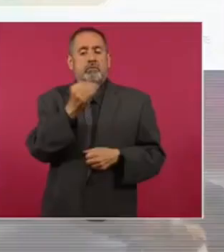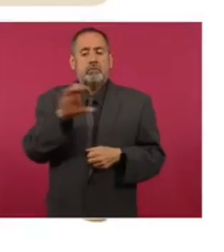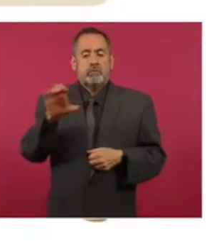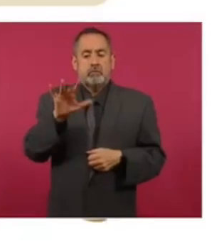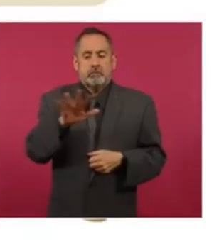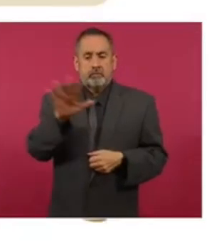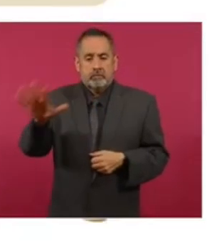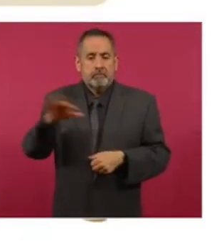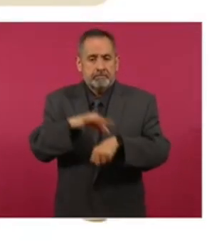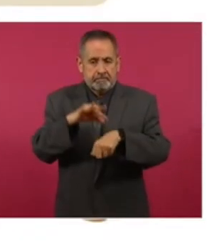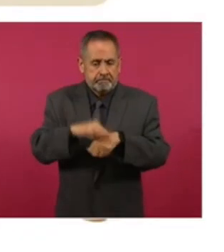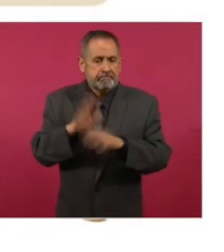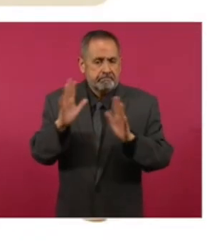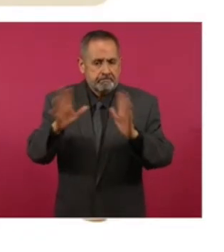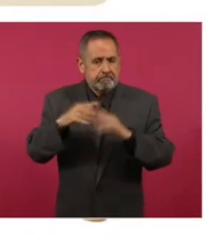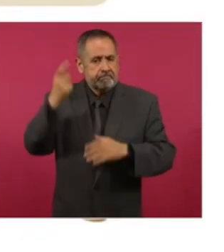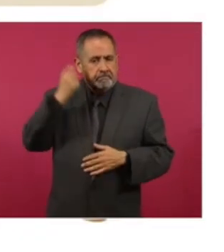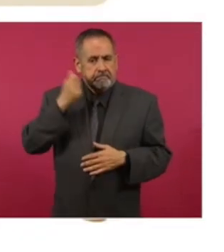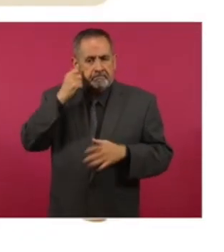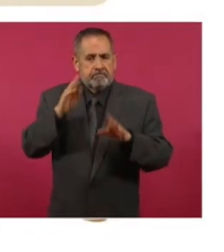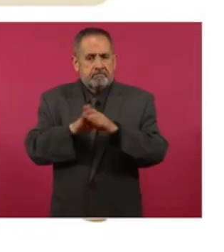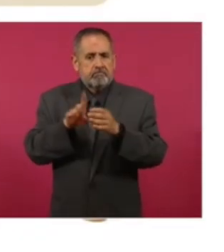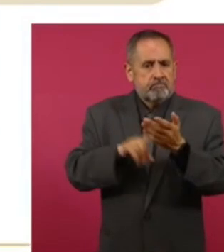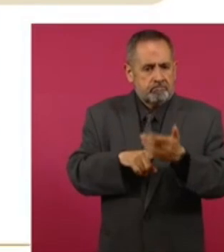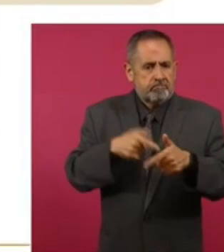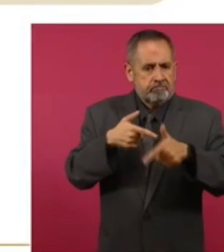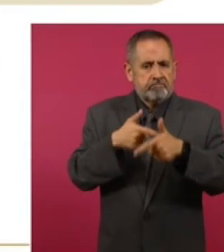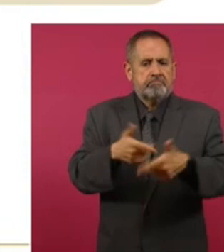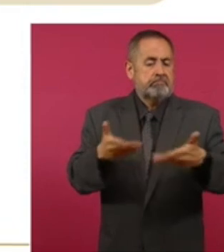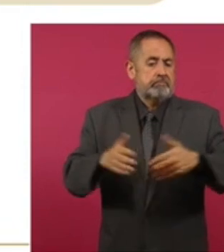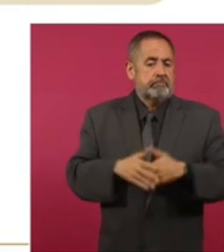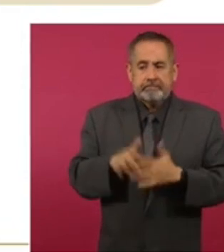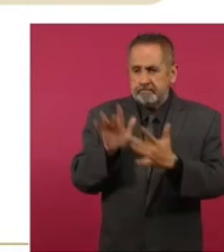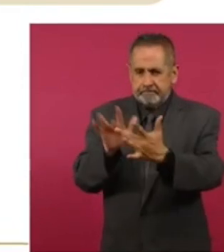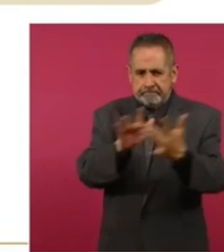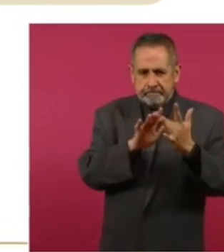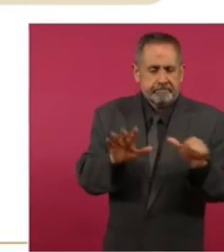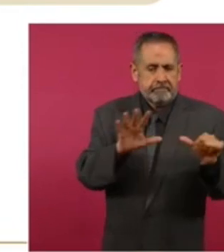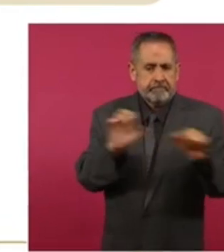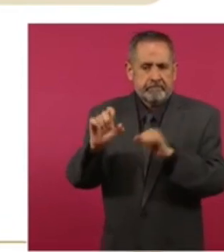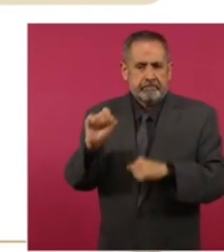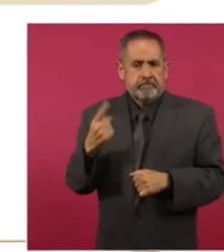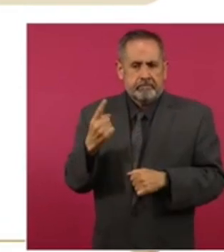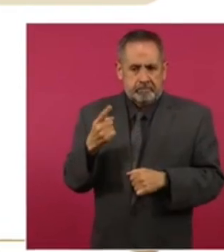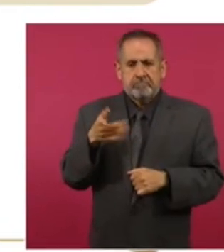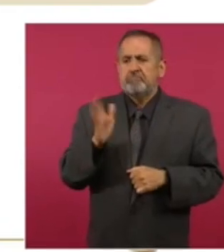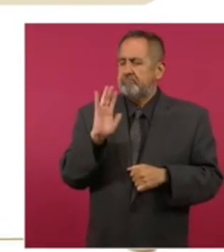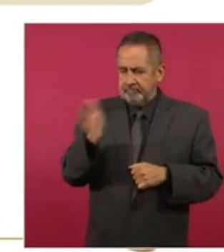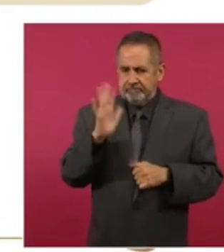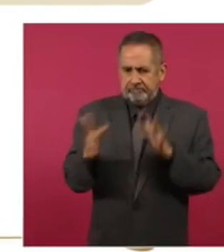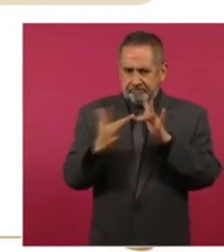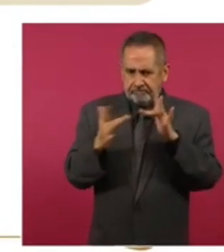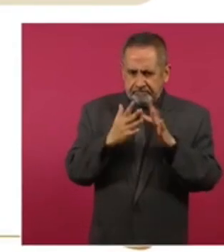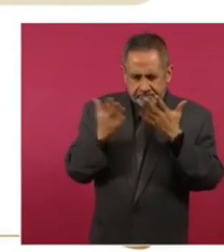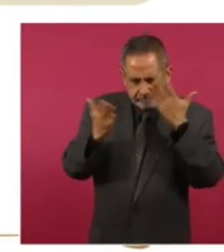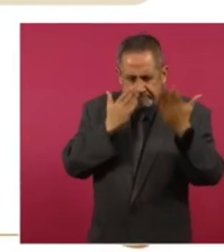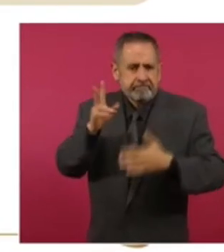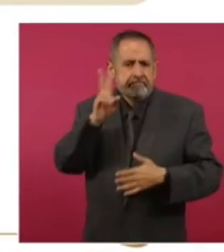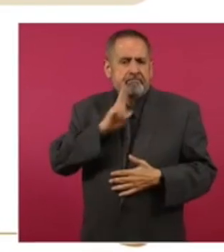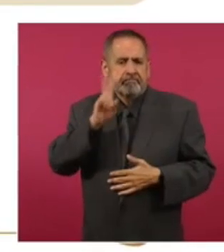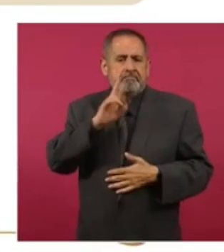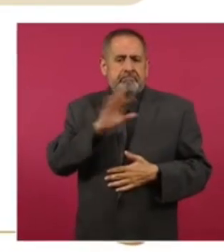y cuenta desde luego con prestaciones. El plan de estos contratos establece 47 mil